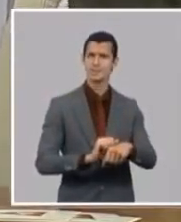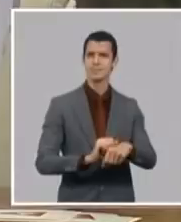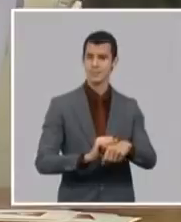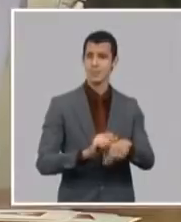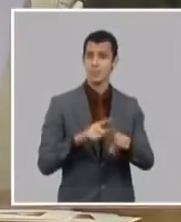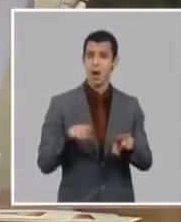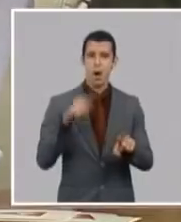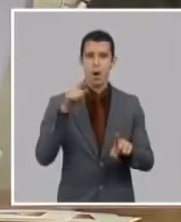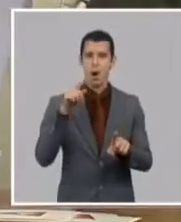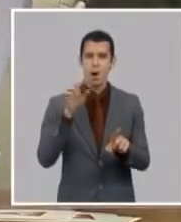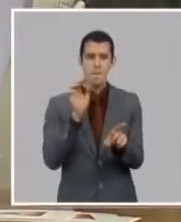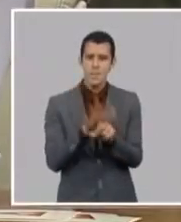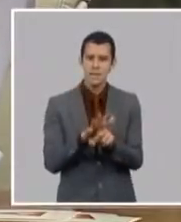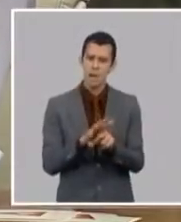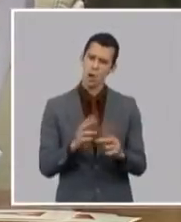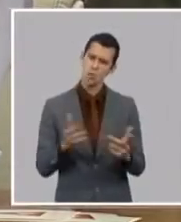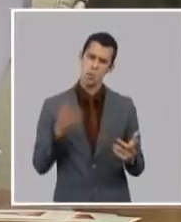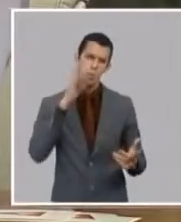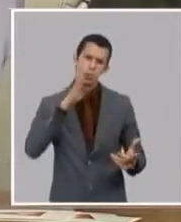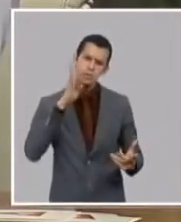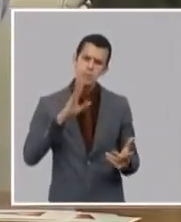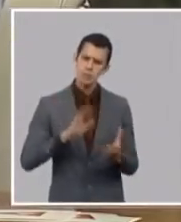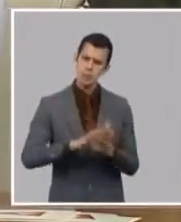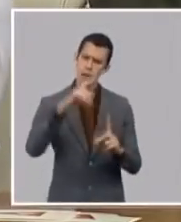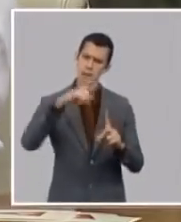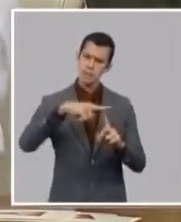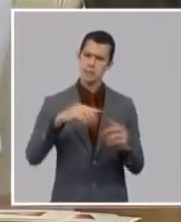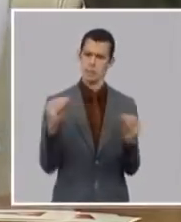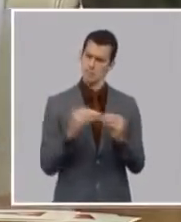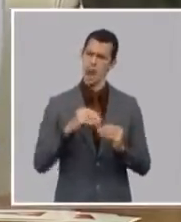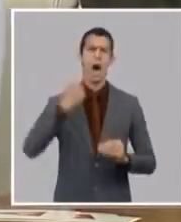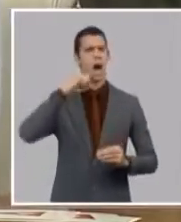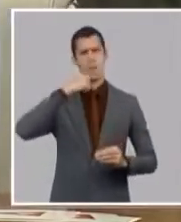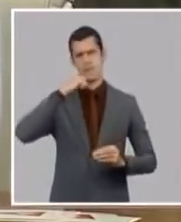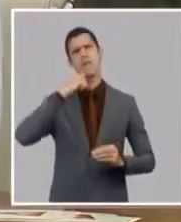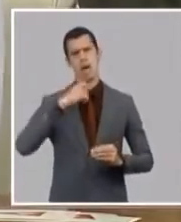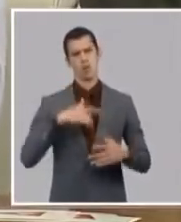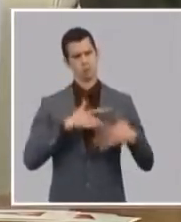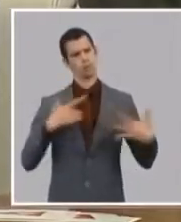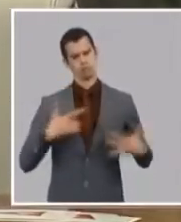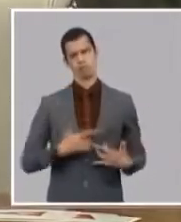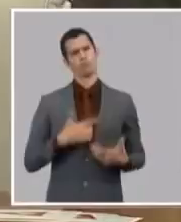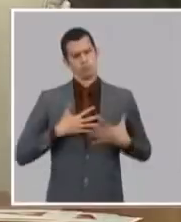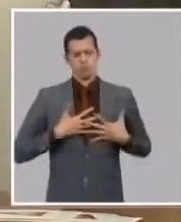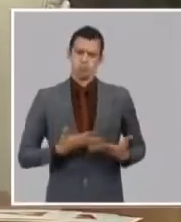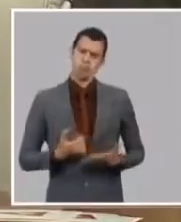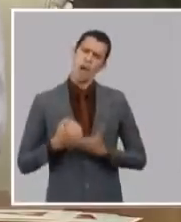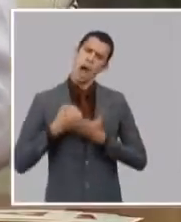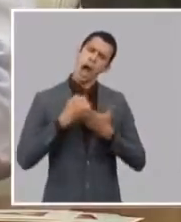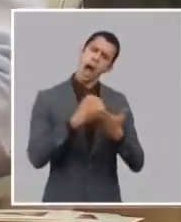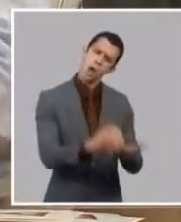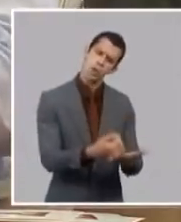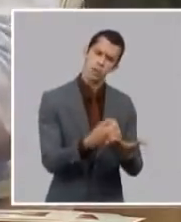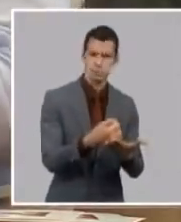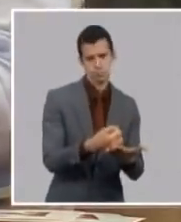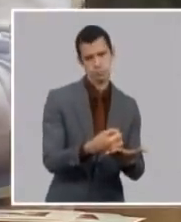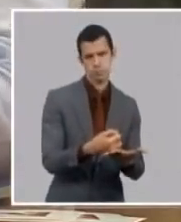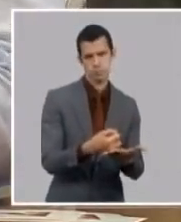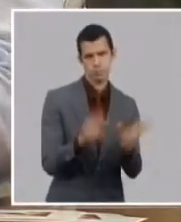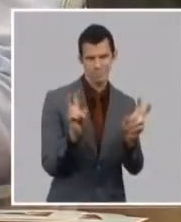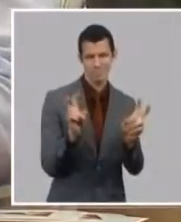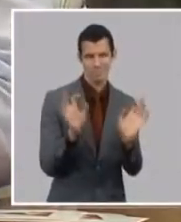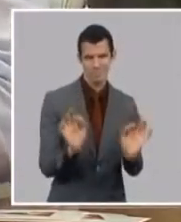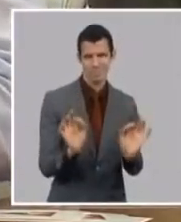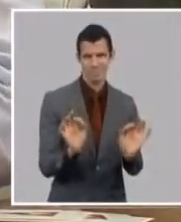objetivo era realmente apoyar a Matanz o era aprovechar una situación que es como está en los manuales de golpe